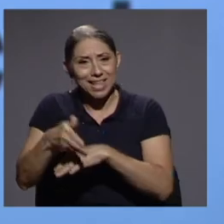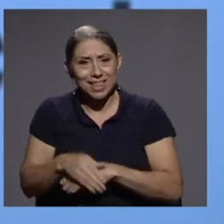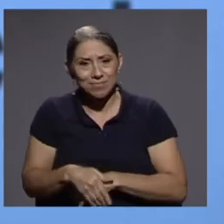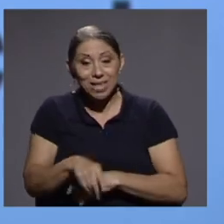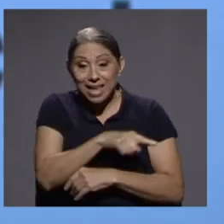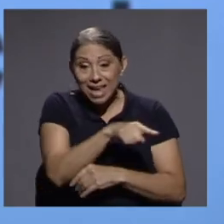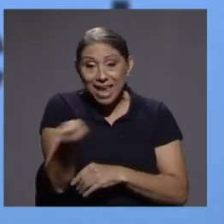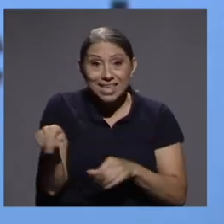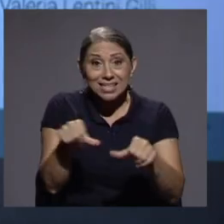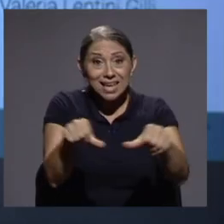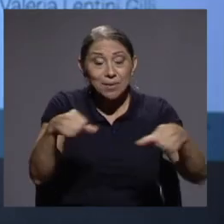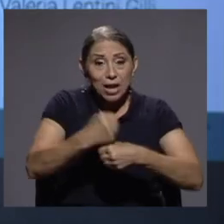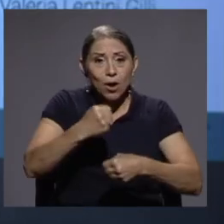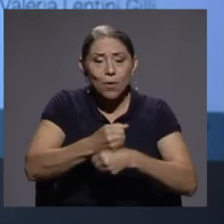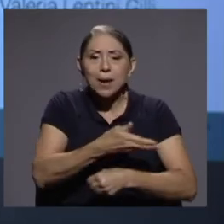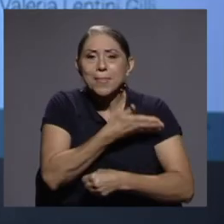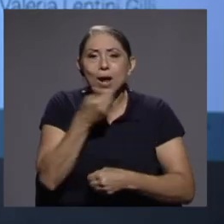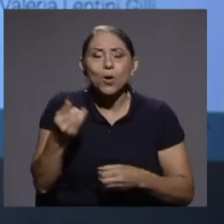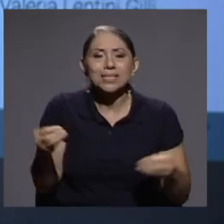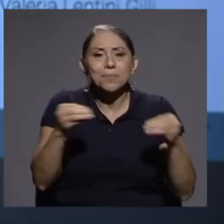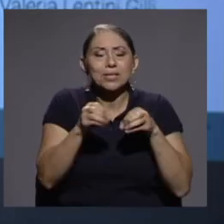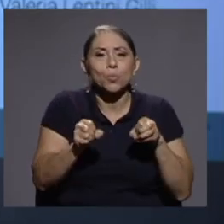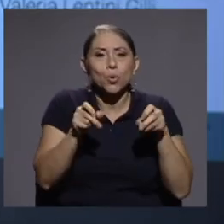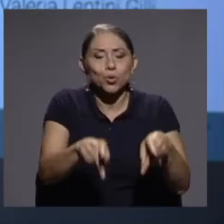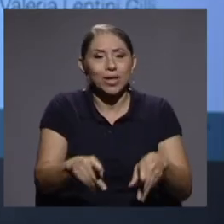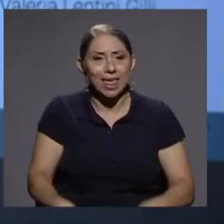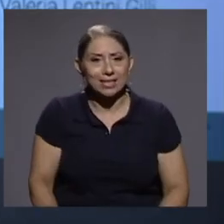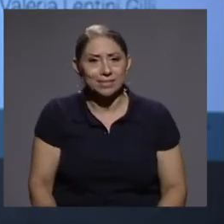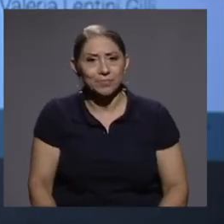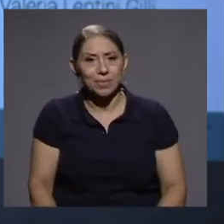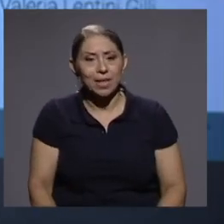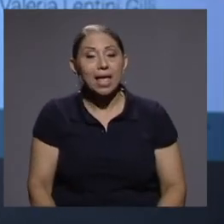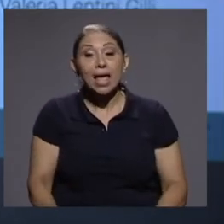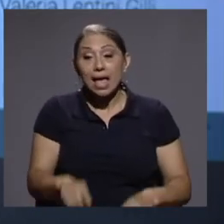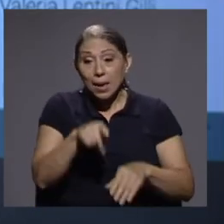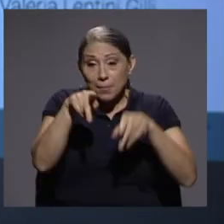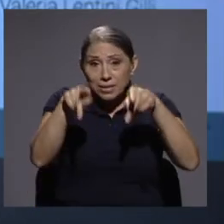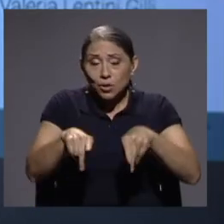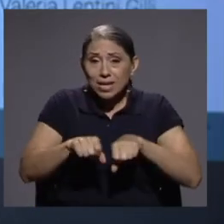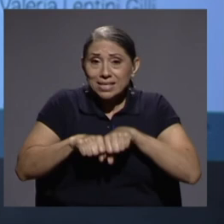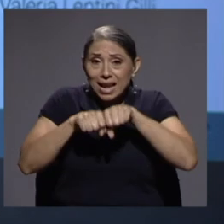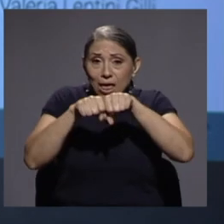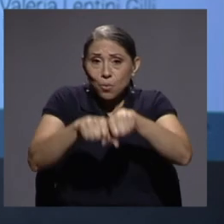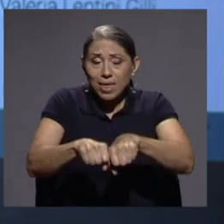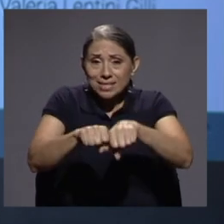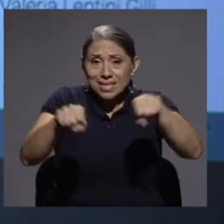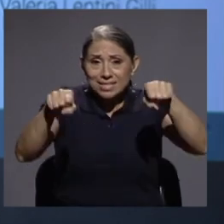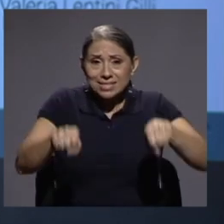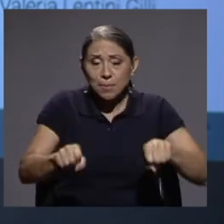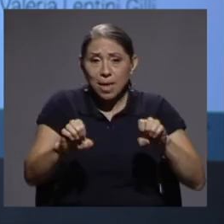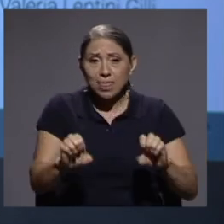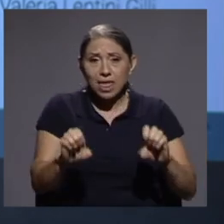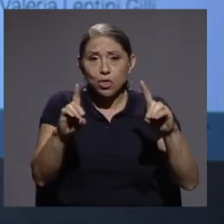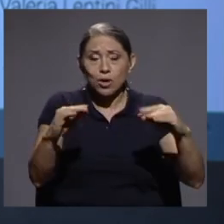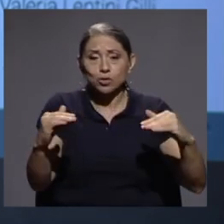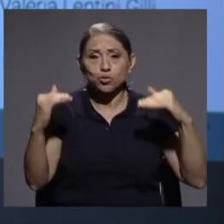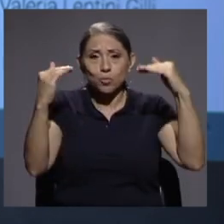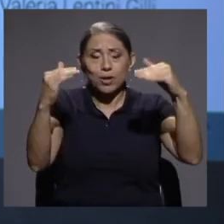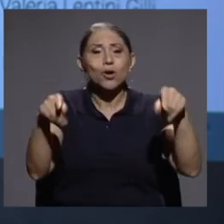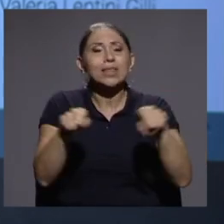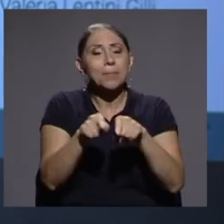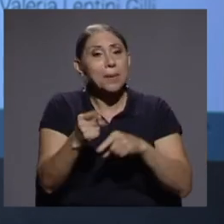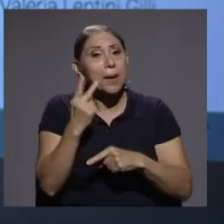más oportunidades. Dentro de los graduados del sistema de educación superior vamos a ver también algunas